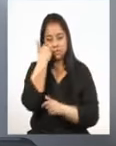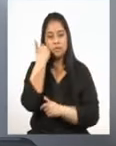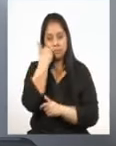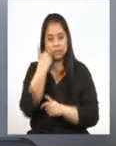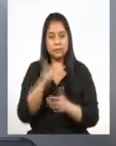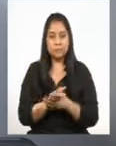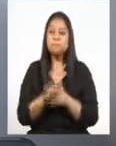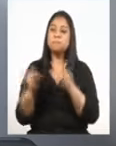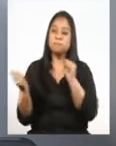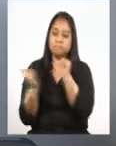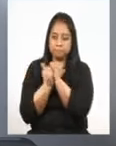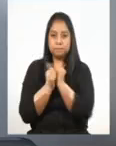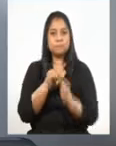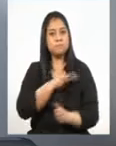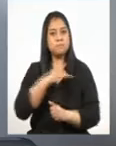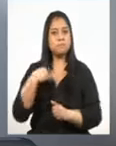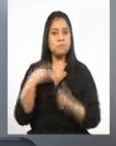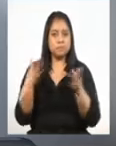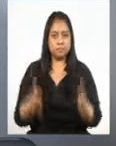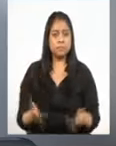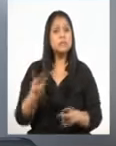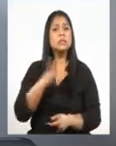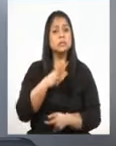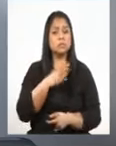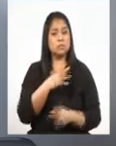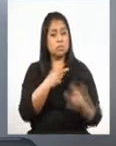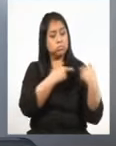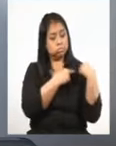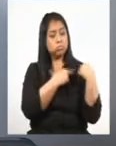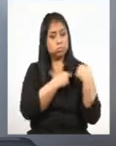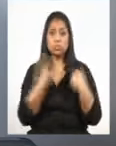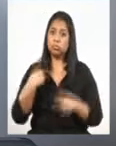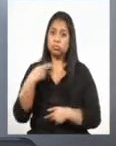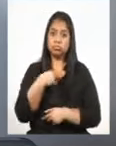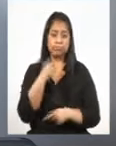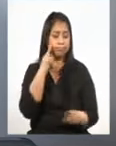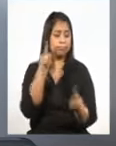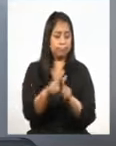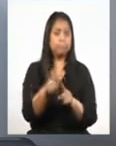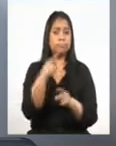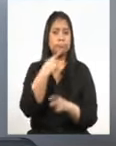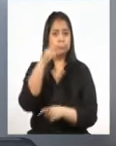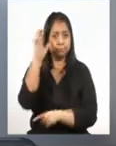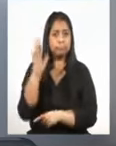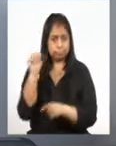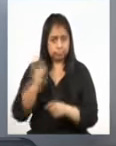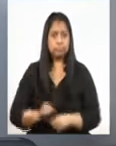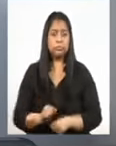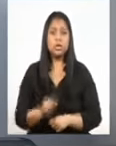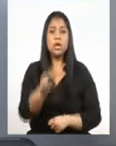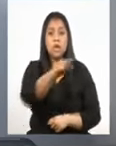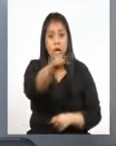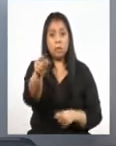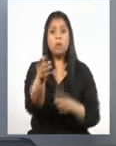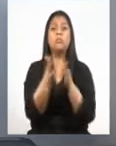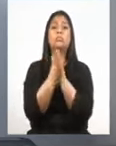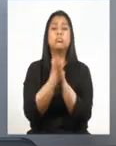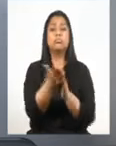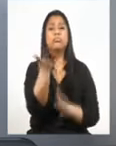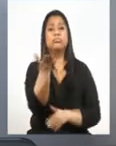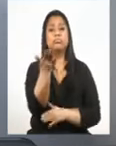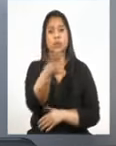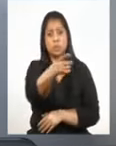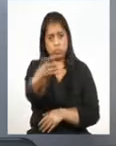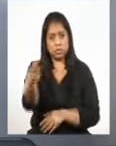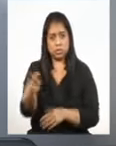con nuestro gabinete, tenemos un compromiso y lo vamos a cumplir. Les pido a ustedes que esta